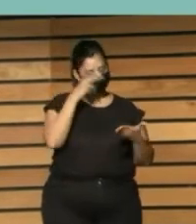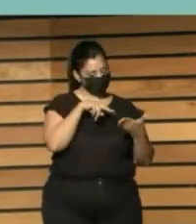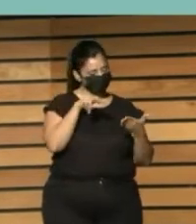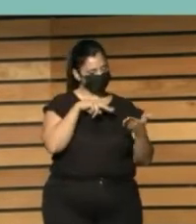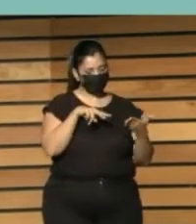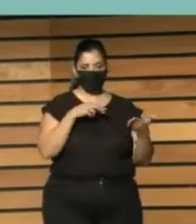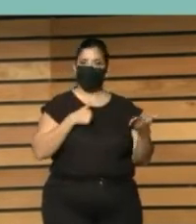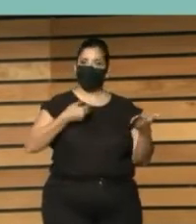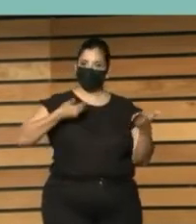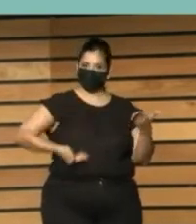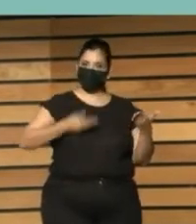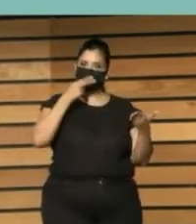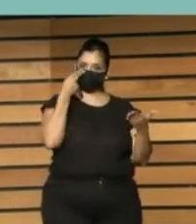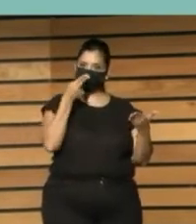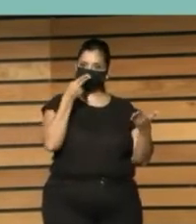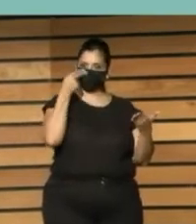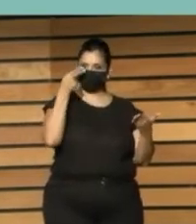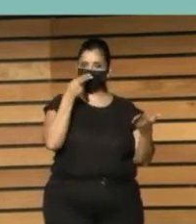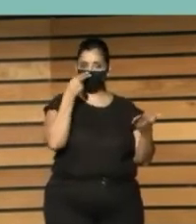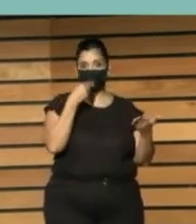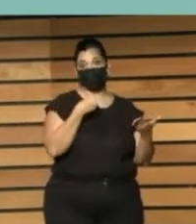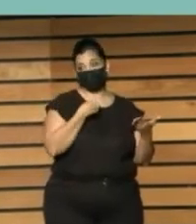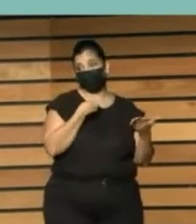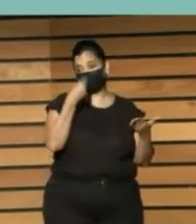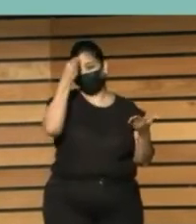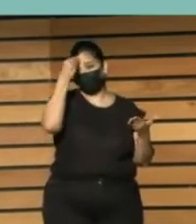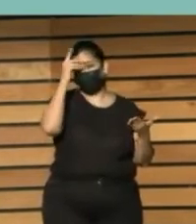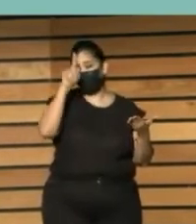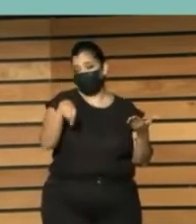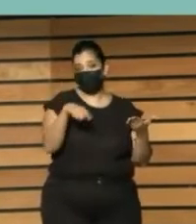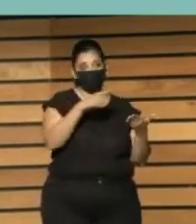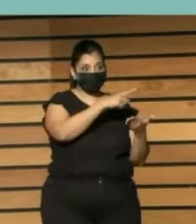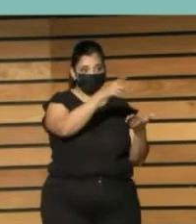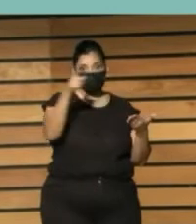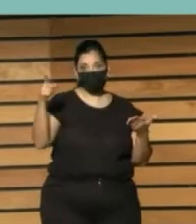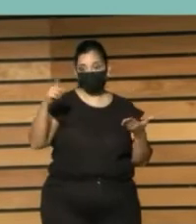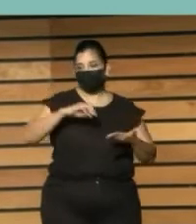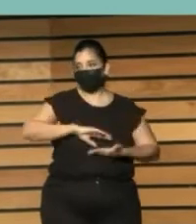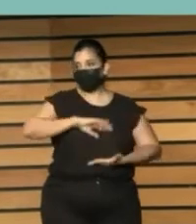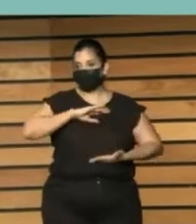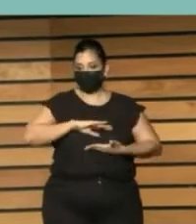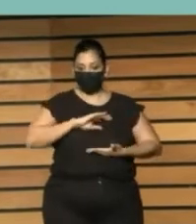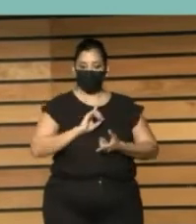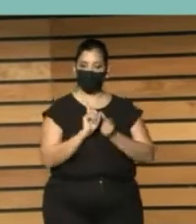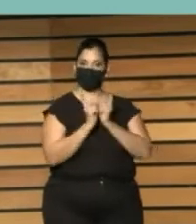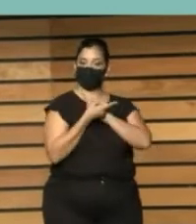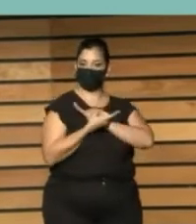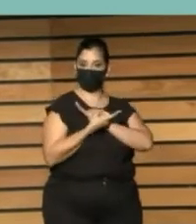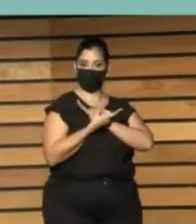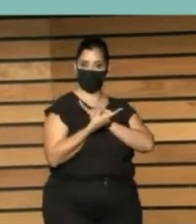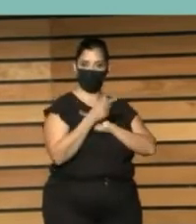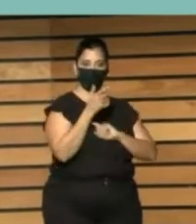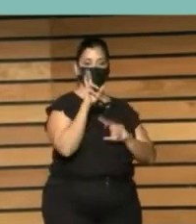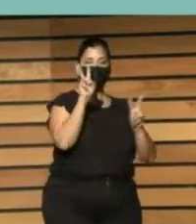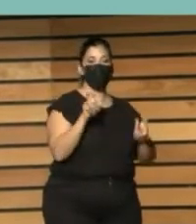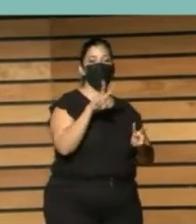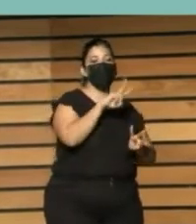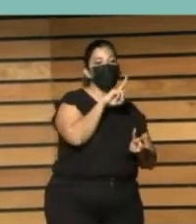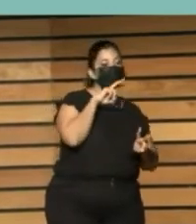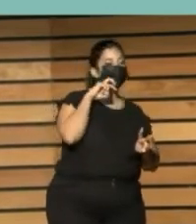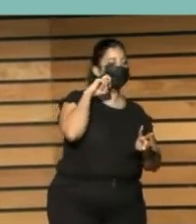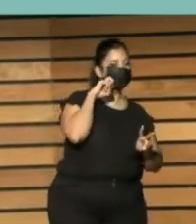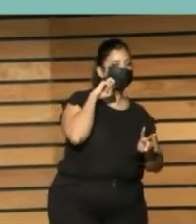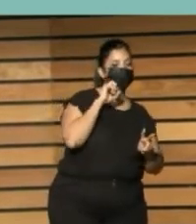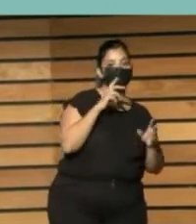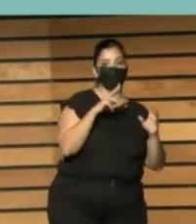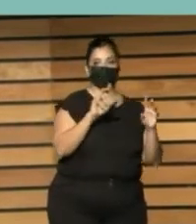muy interesante de verdad y creo que cambiar esa capacidad valor por poder también nos ayuda